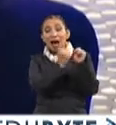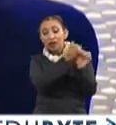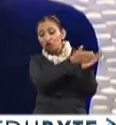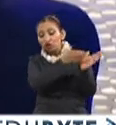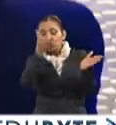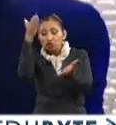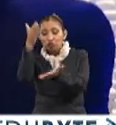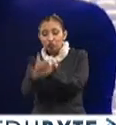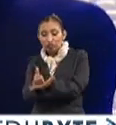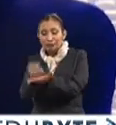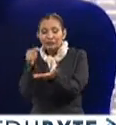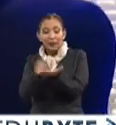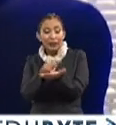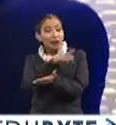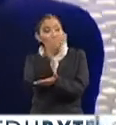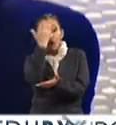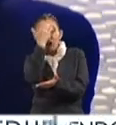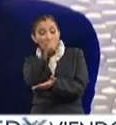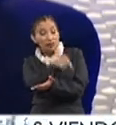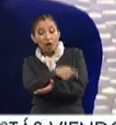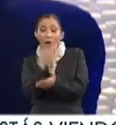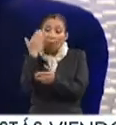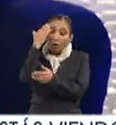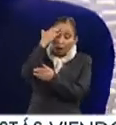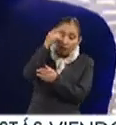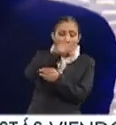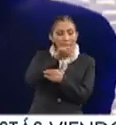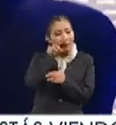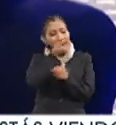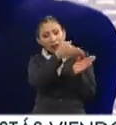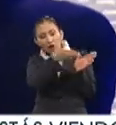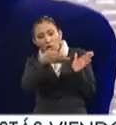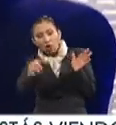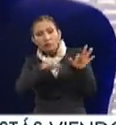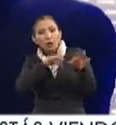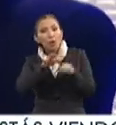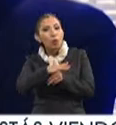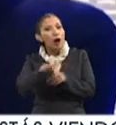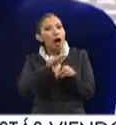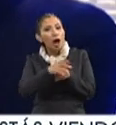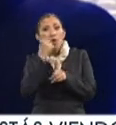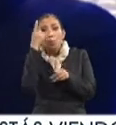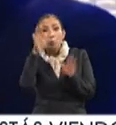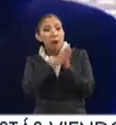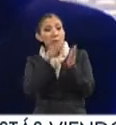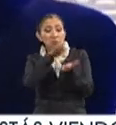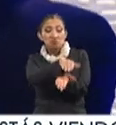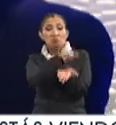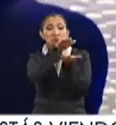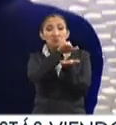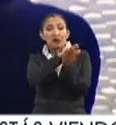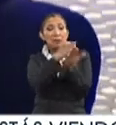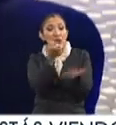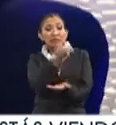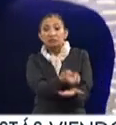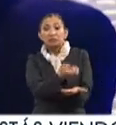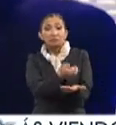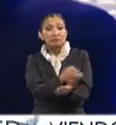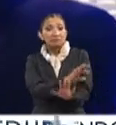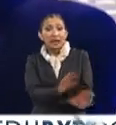en la cual quien no me conoce y quien me conoce puede darse cuenta de lo que yo he hecho en un solo documento. Y creo que esa es